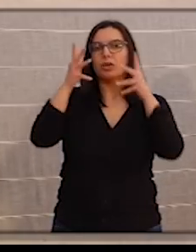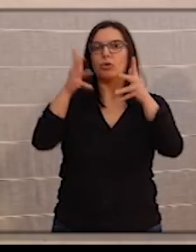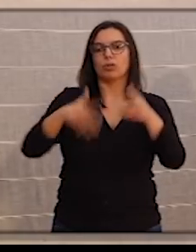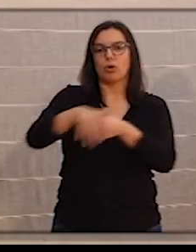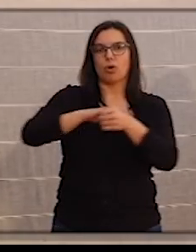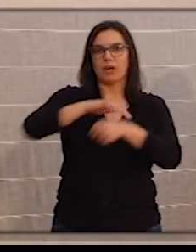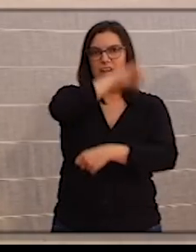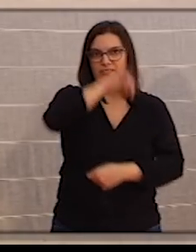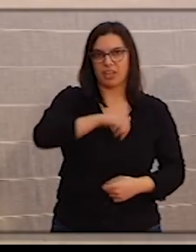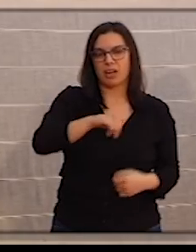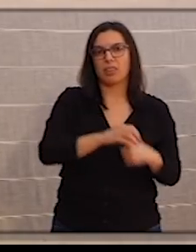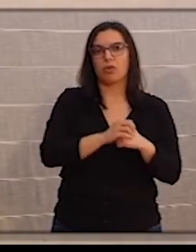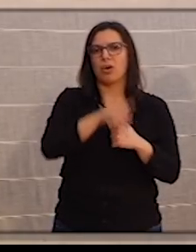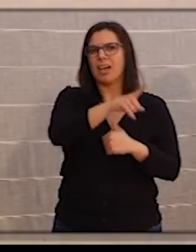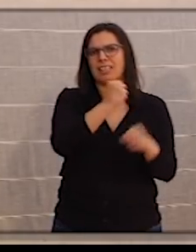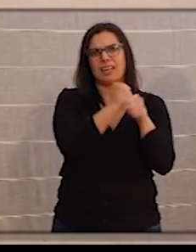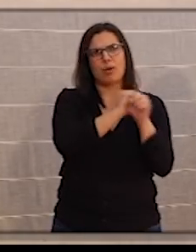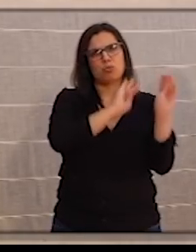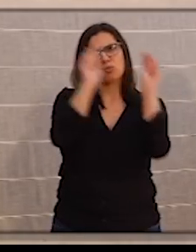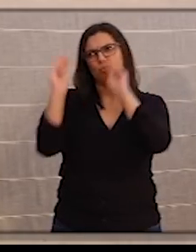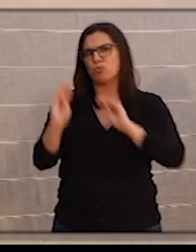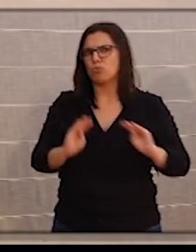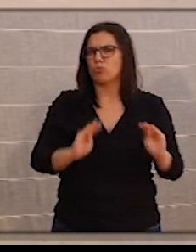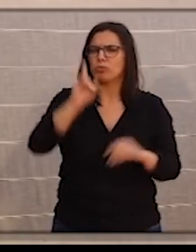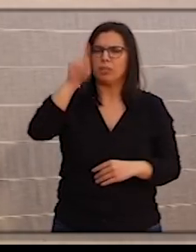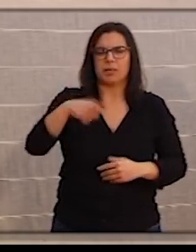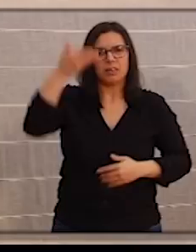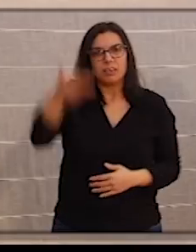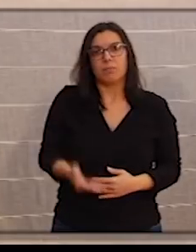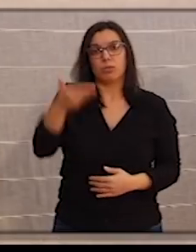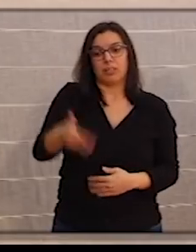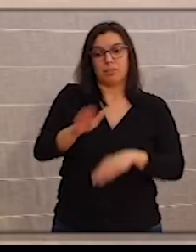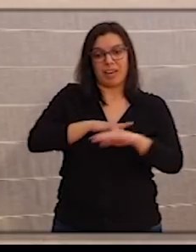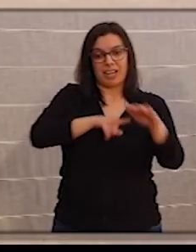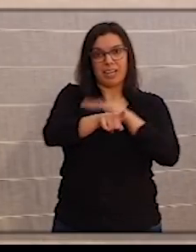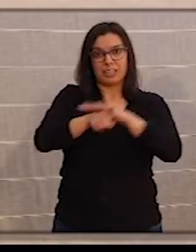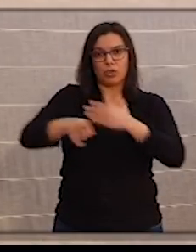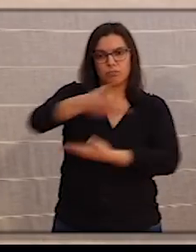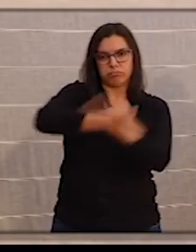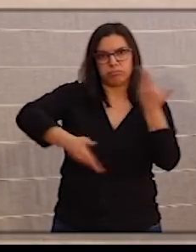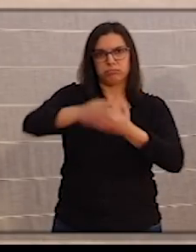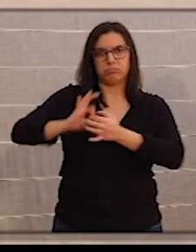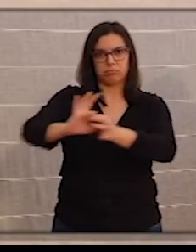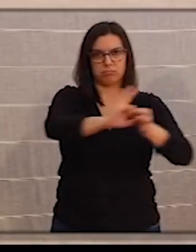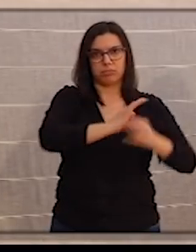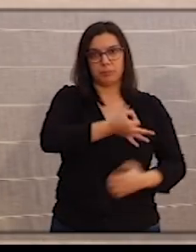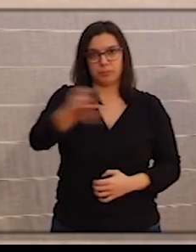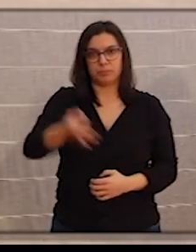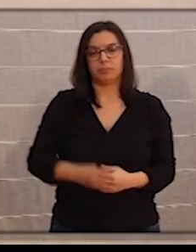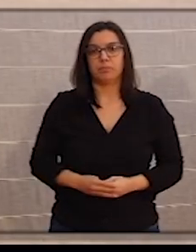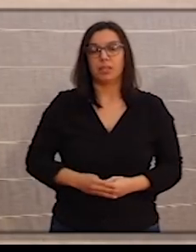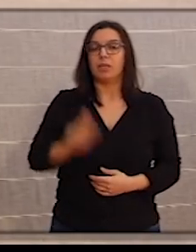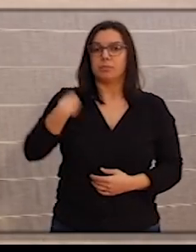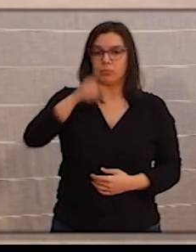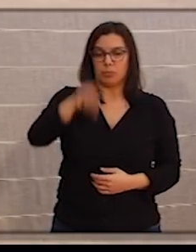Comarcal del Bierzo, su dedicación, que es fundamental también para que esta gestión sea eficaz. Y, de la misma manera,